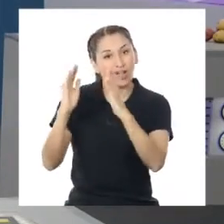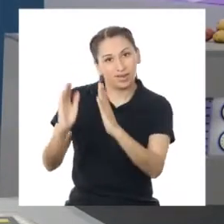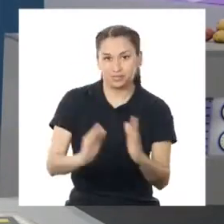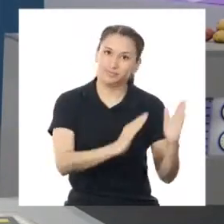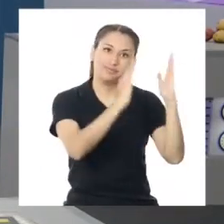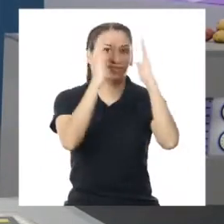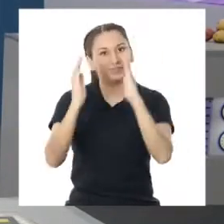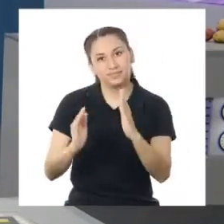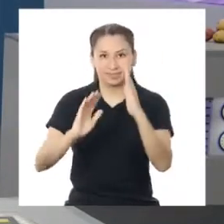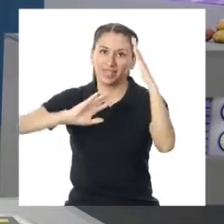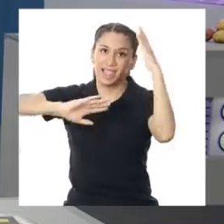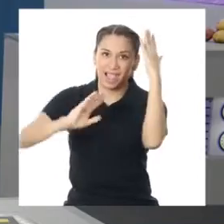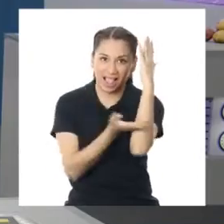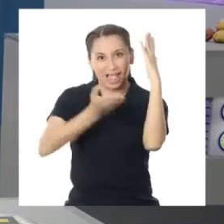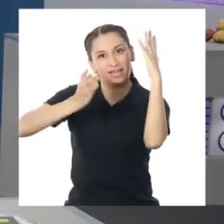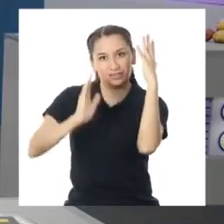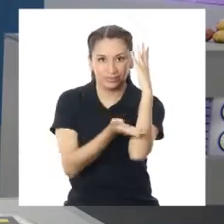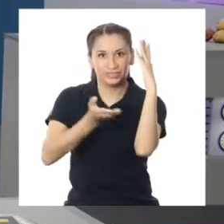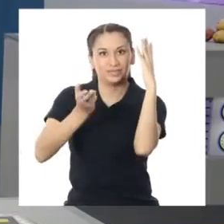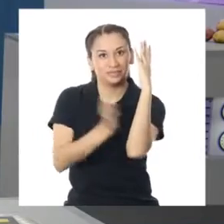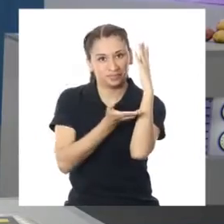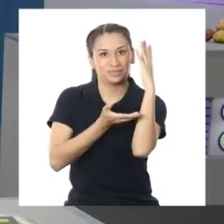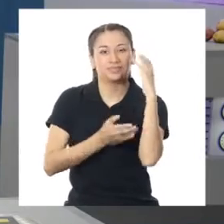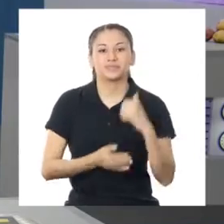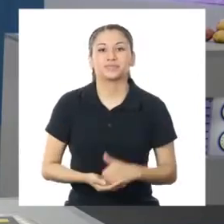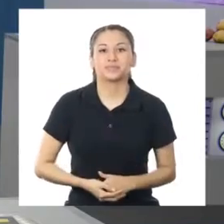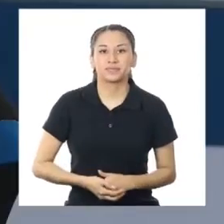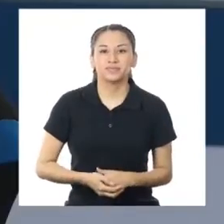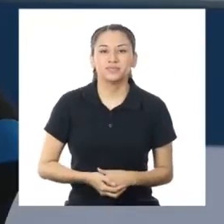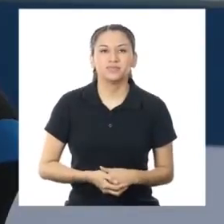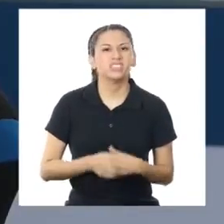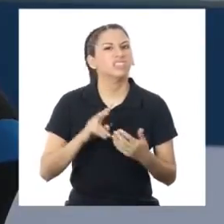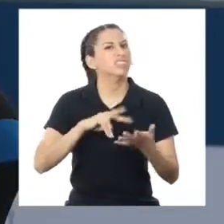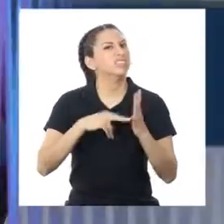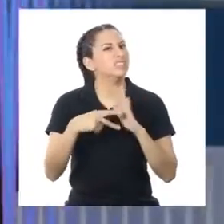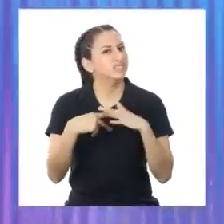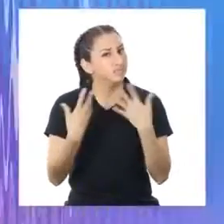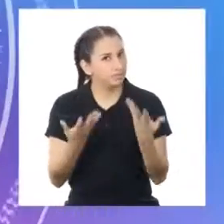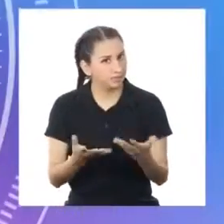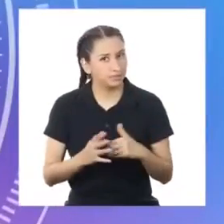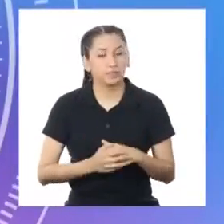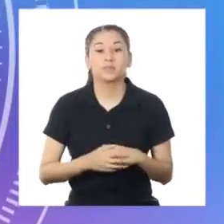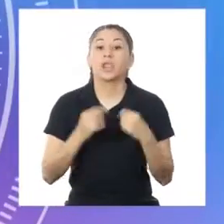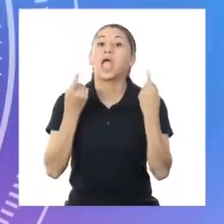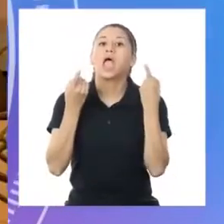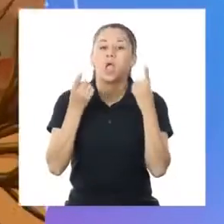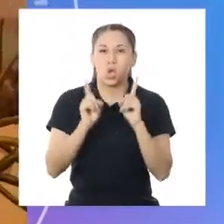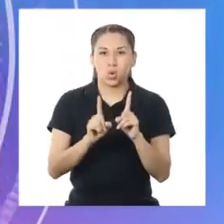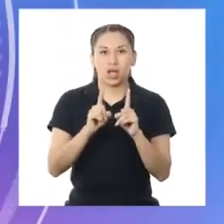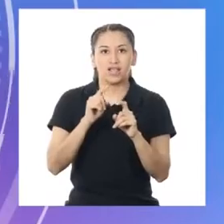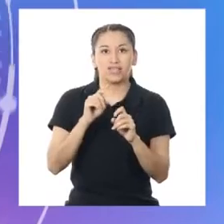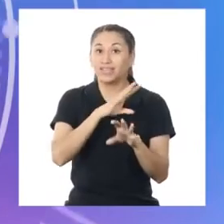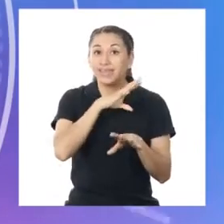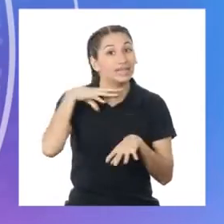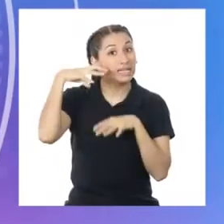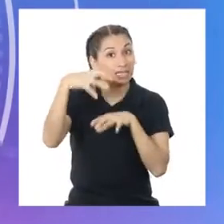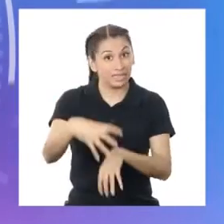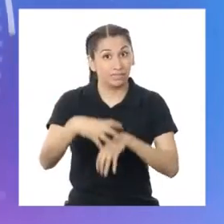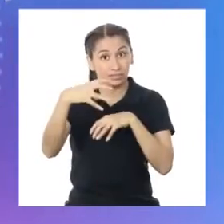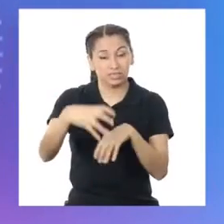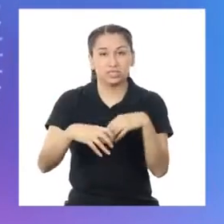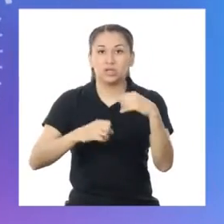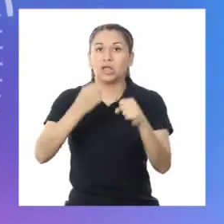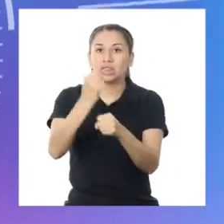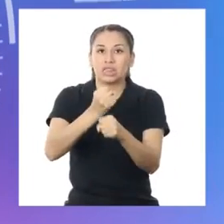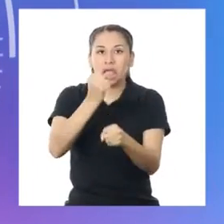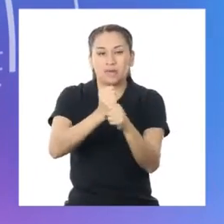Pasemos ahora a la tala de árboles. ¿Qué es? Es cuando los agricultores